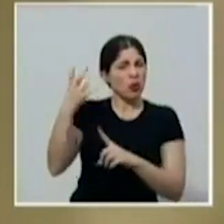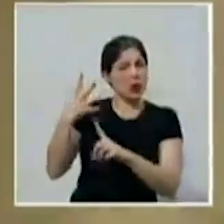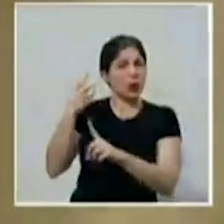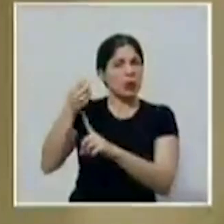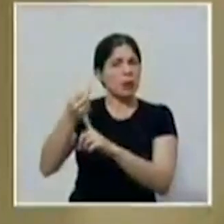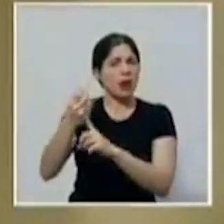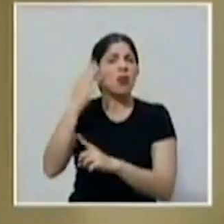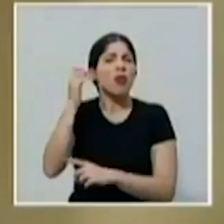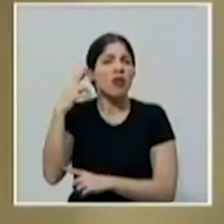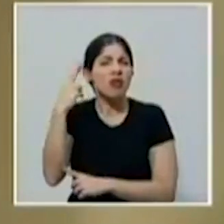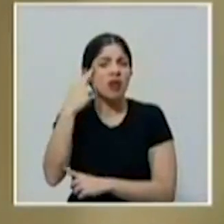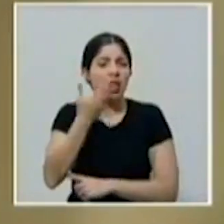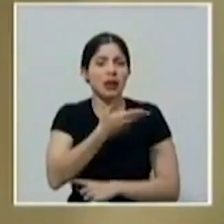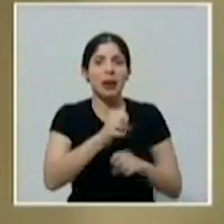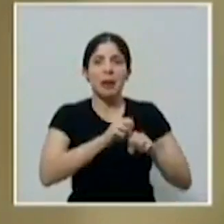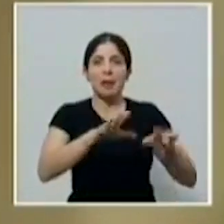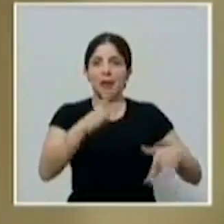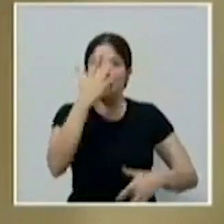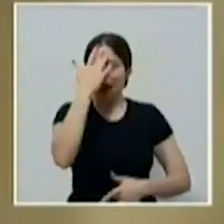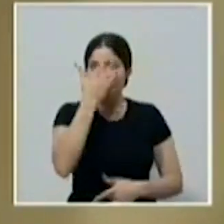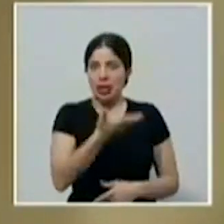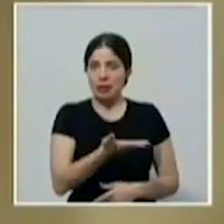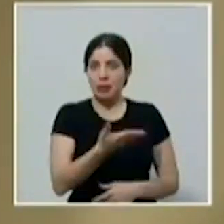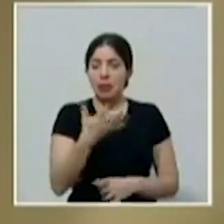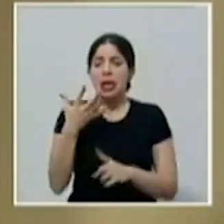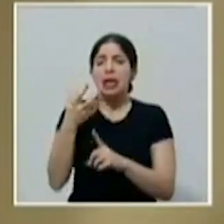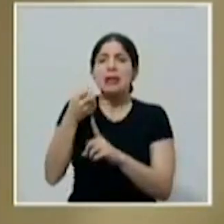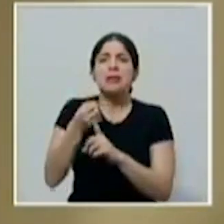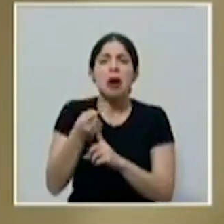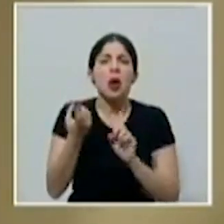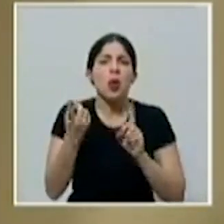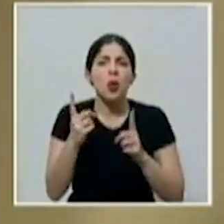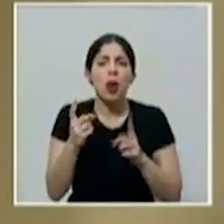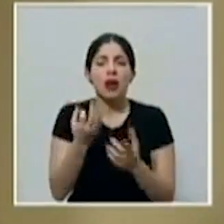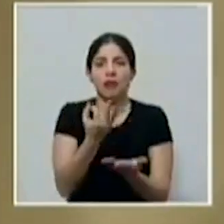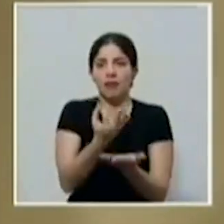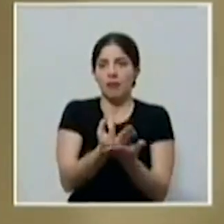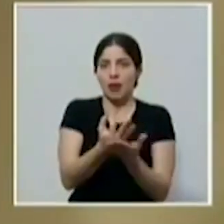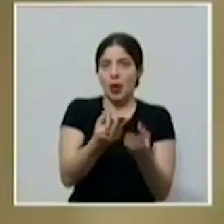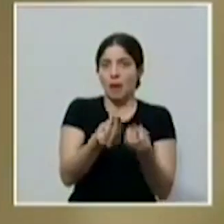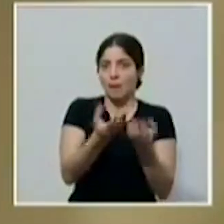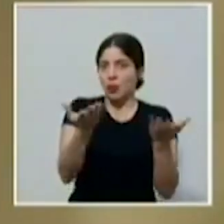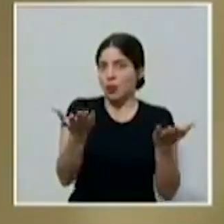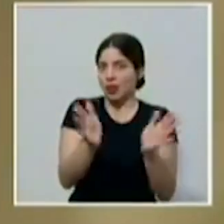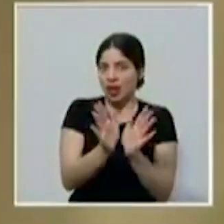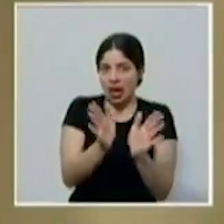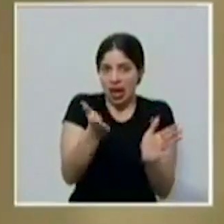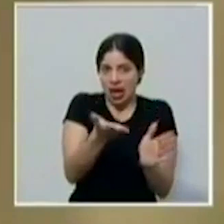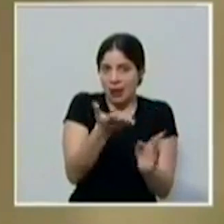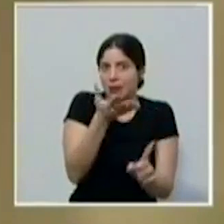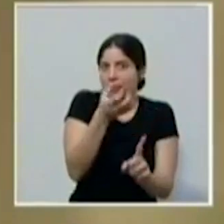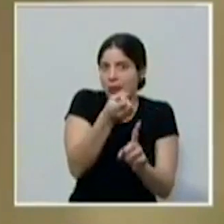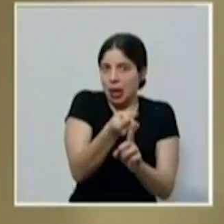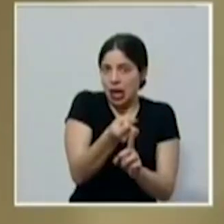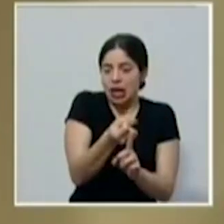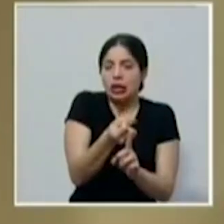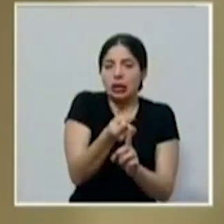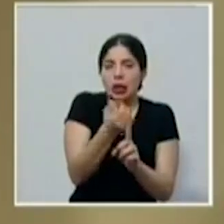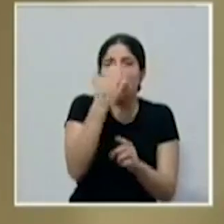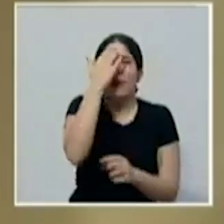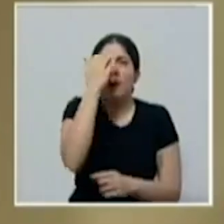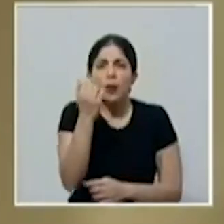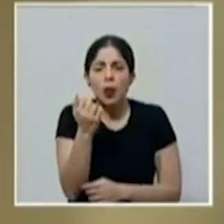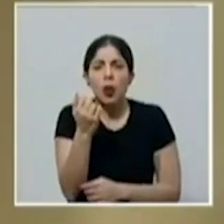pandemia. Impactos que van desde las finanzas públicas en general, relacionadas con una